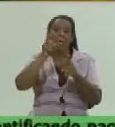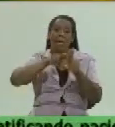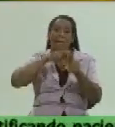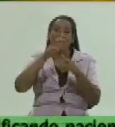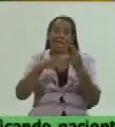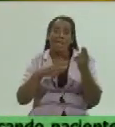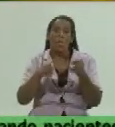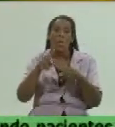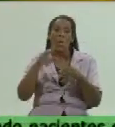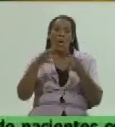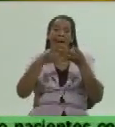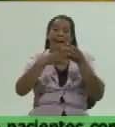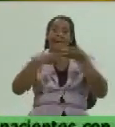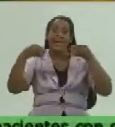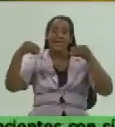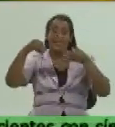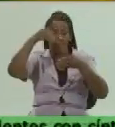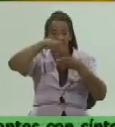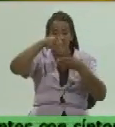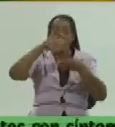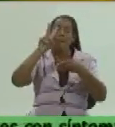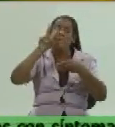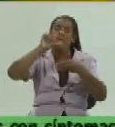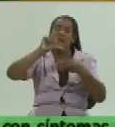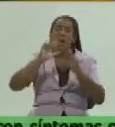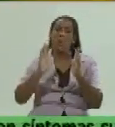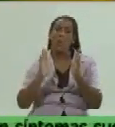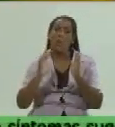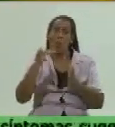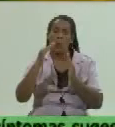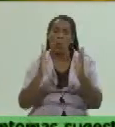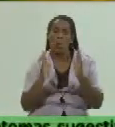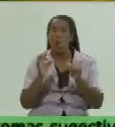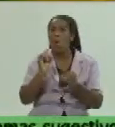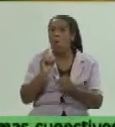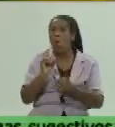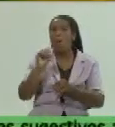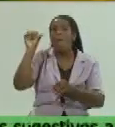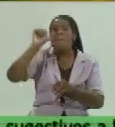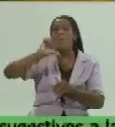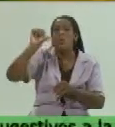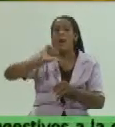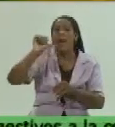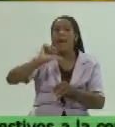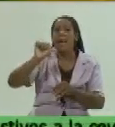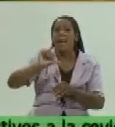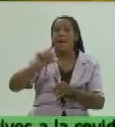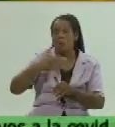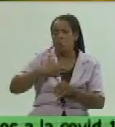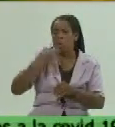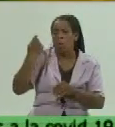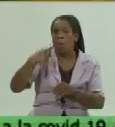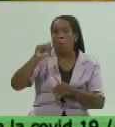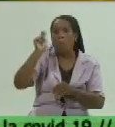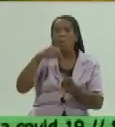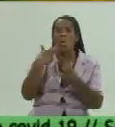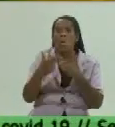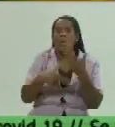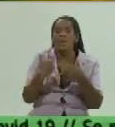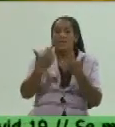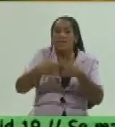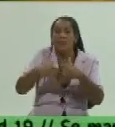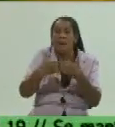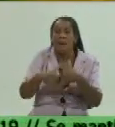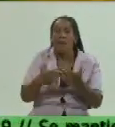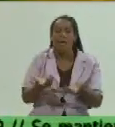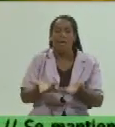el otro día alguien me estaba hablando bueno yo no tengo derecho a vender un puré que yo hice que compré que lo hice de forma legal si